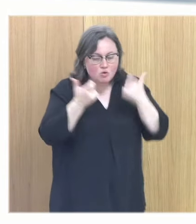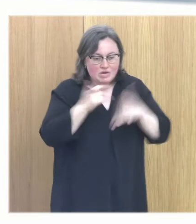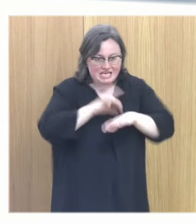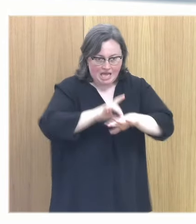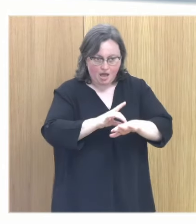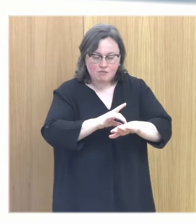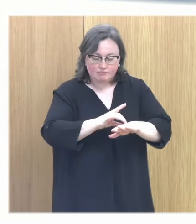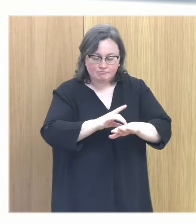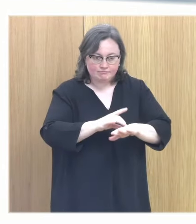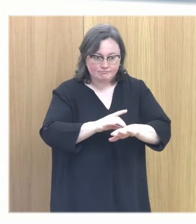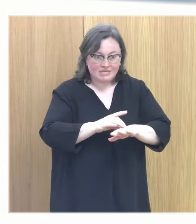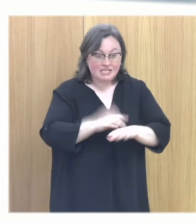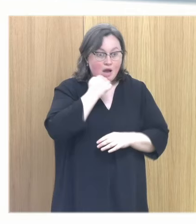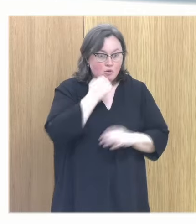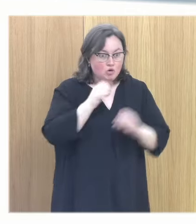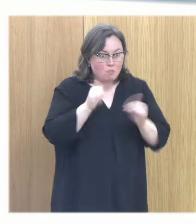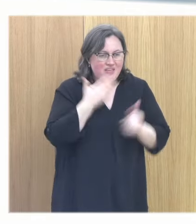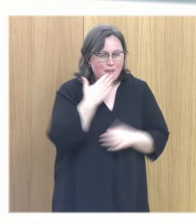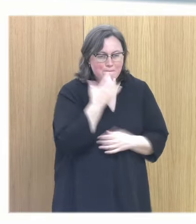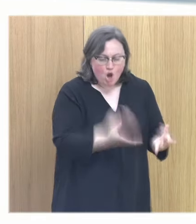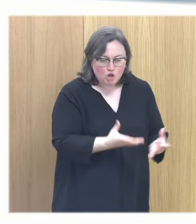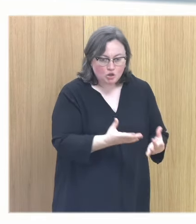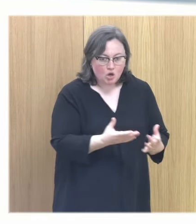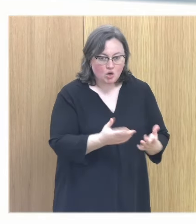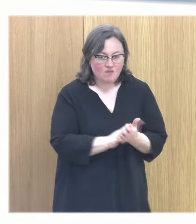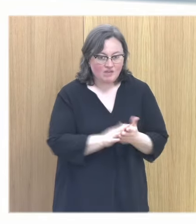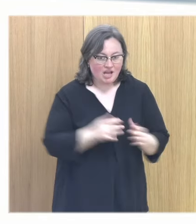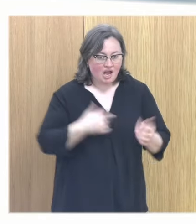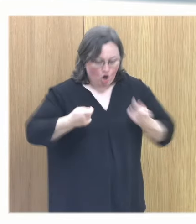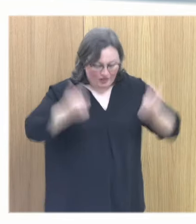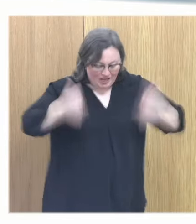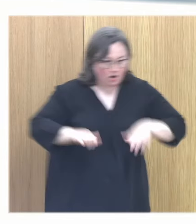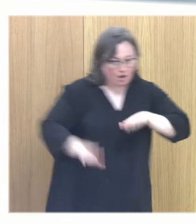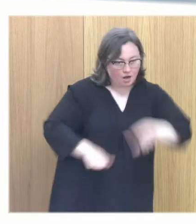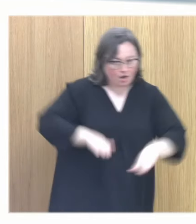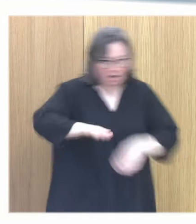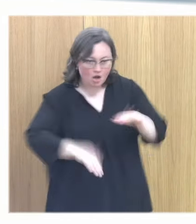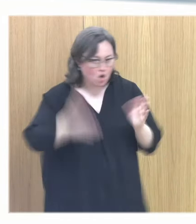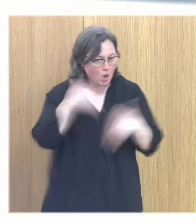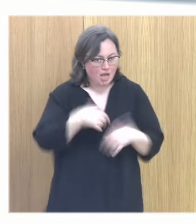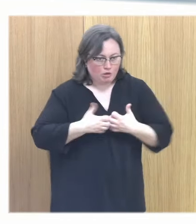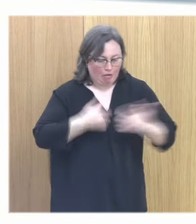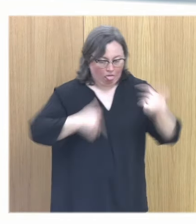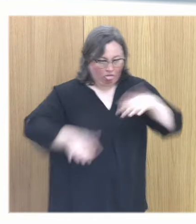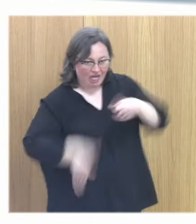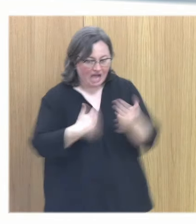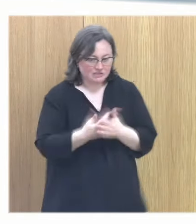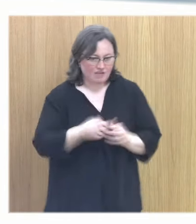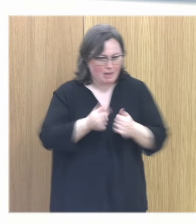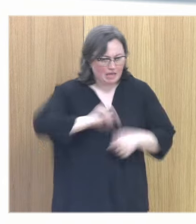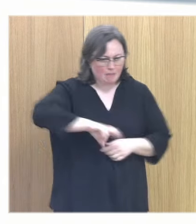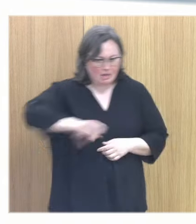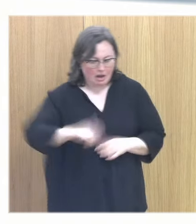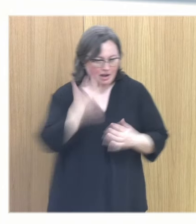que ser una cuando el abuso empezó muy tempranamente no tiene ni coordinación corporal ni coordinación motora entonces se ve hasta en la manera en la que